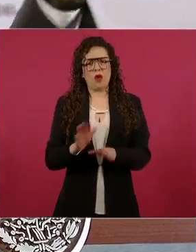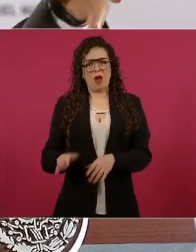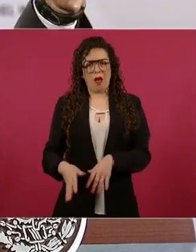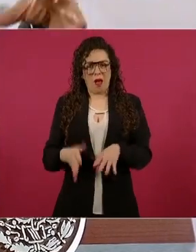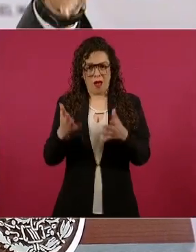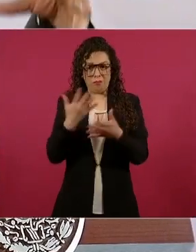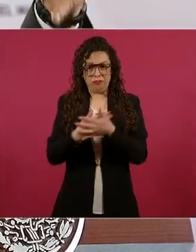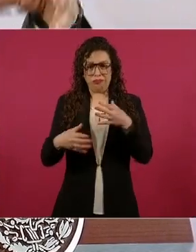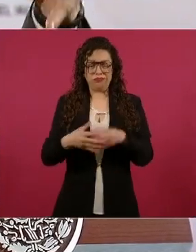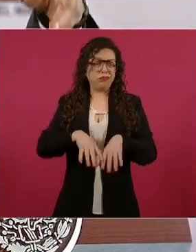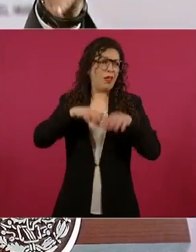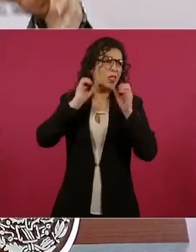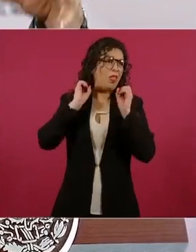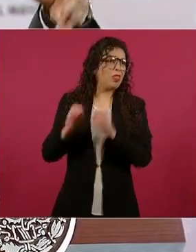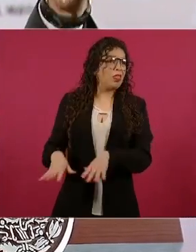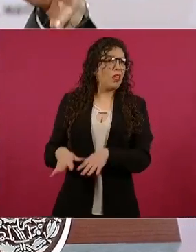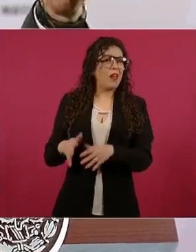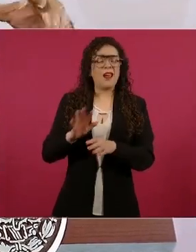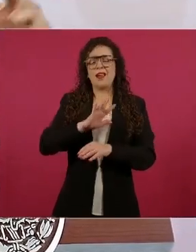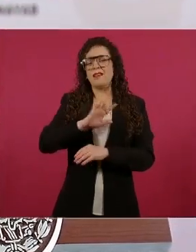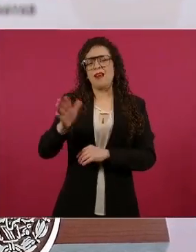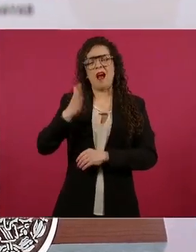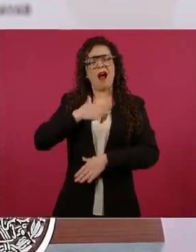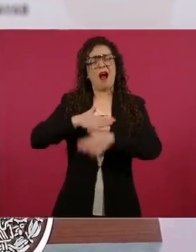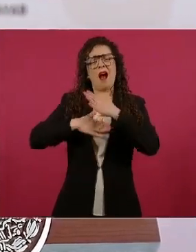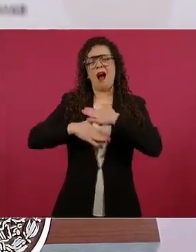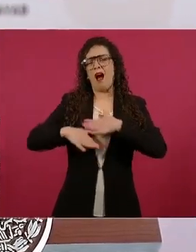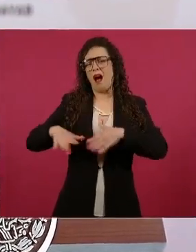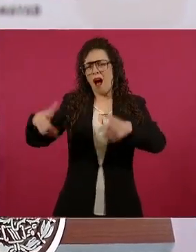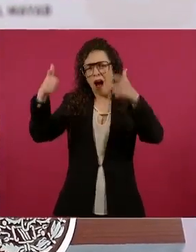si por eso es importante el tema.